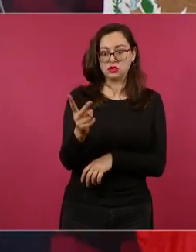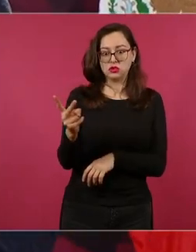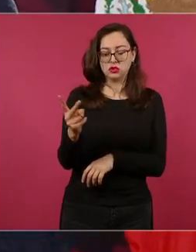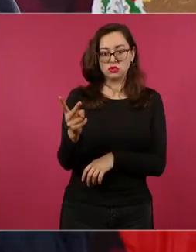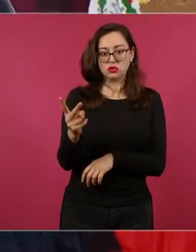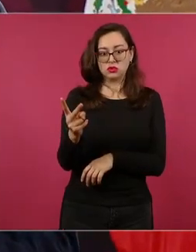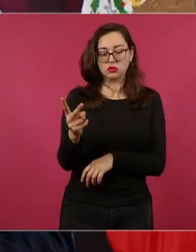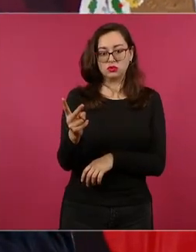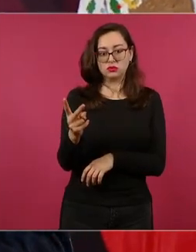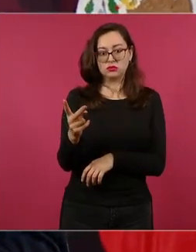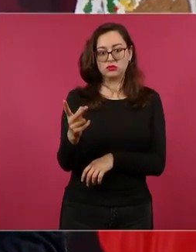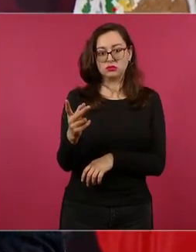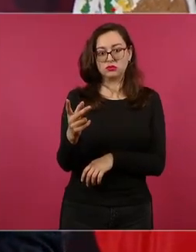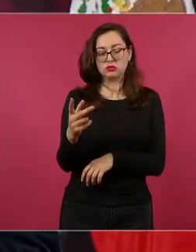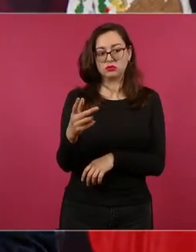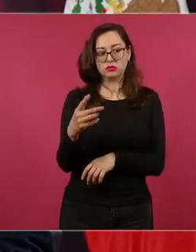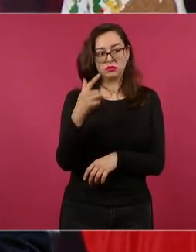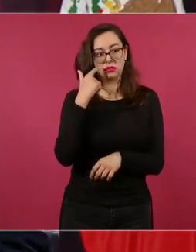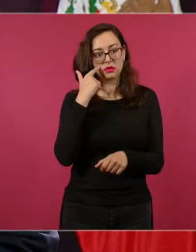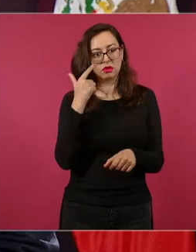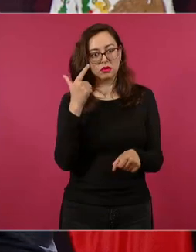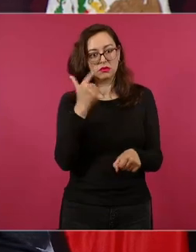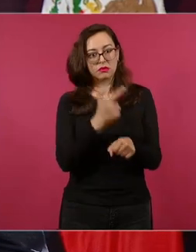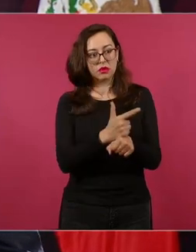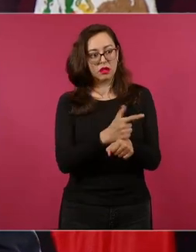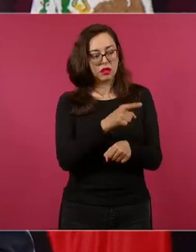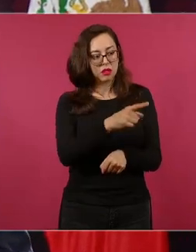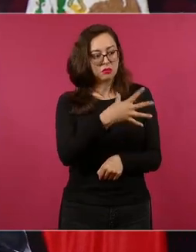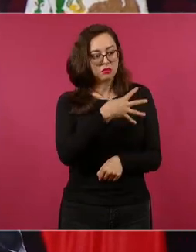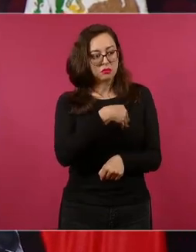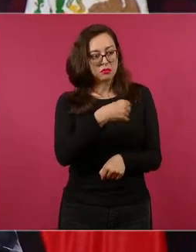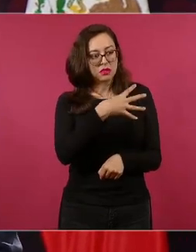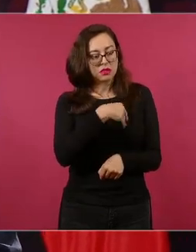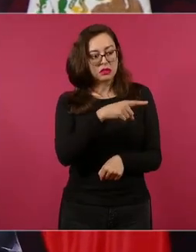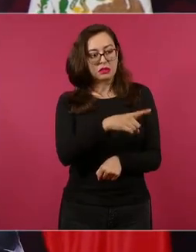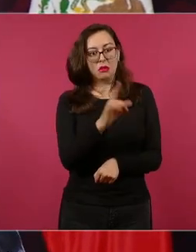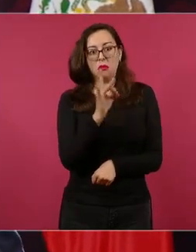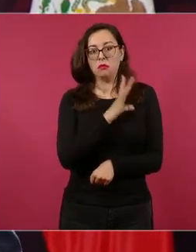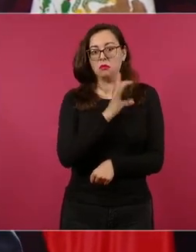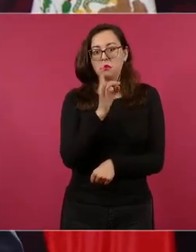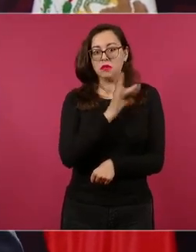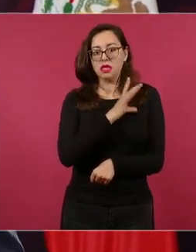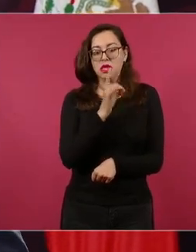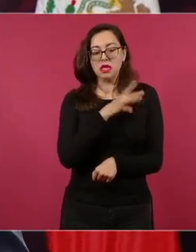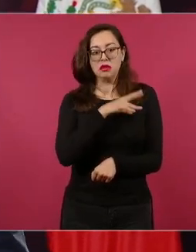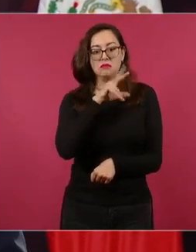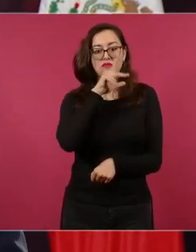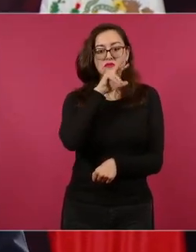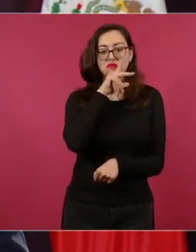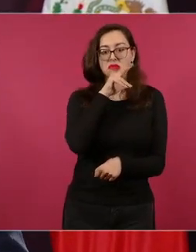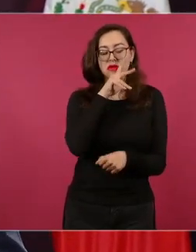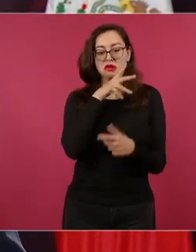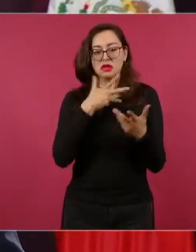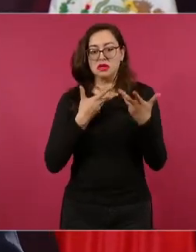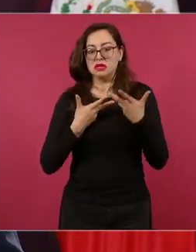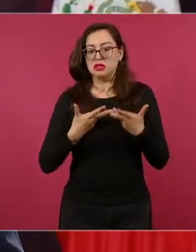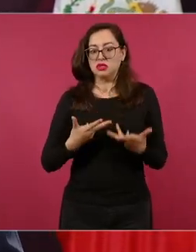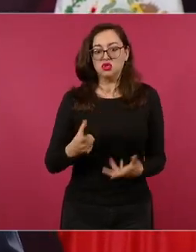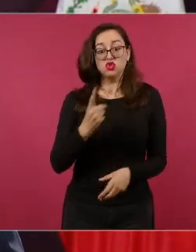de la casa y se los llevaron a un hotel para protegerlos